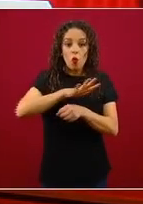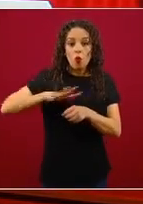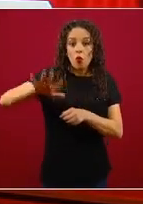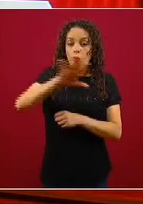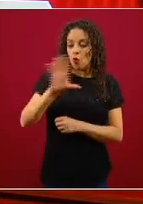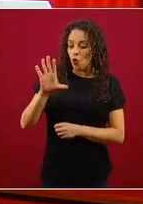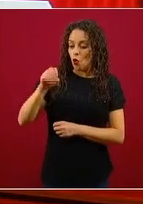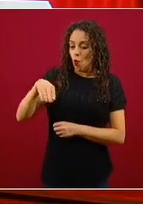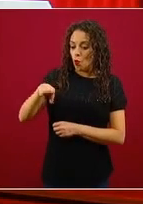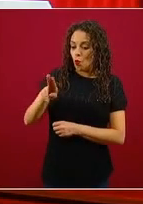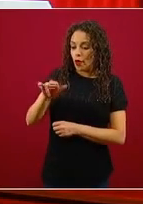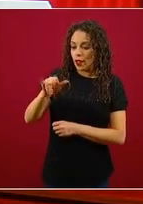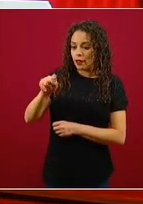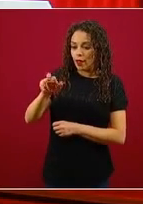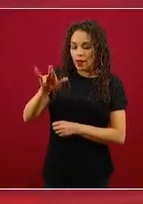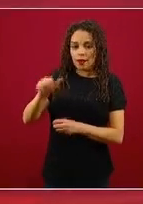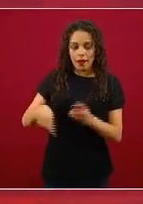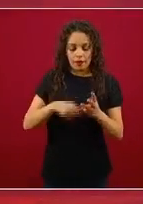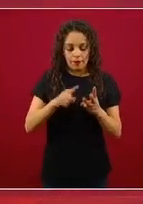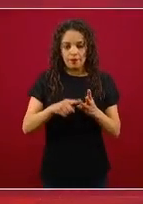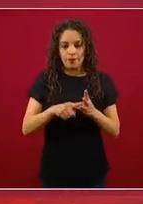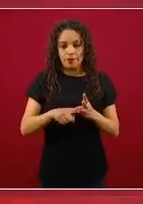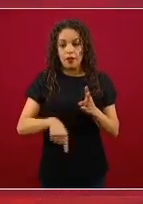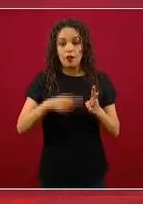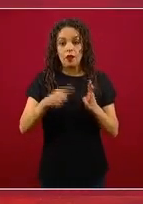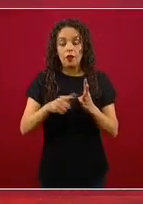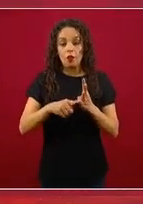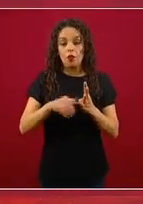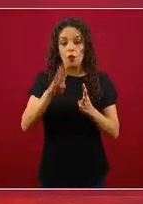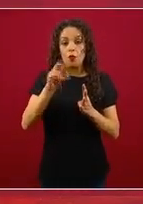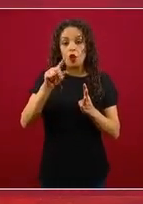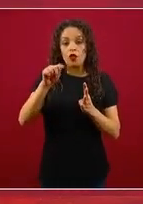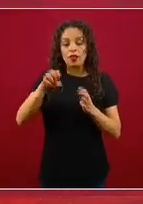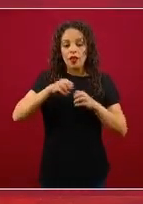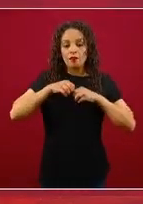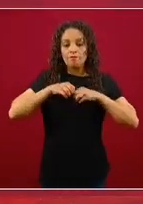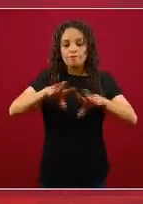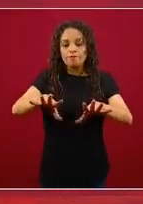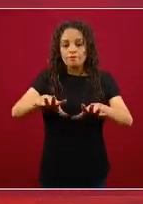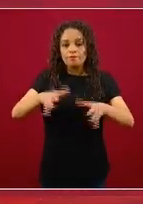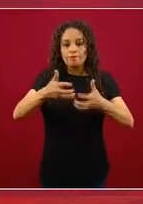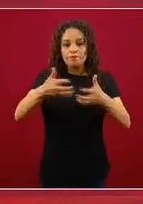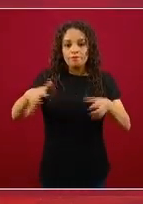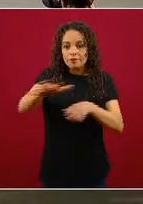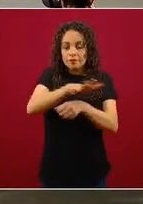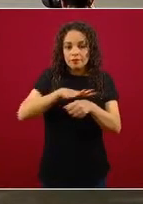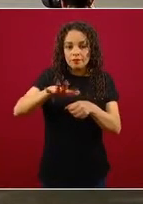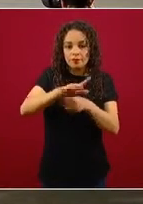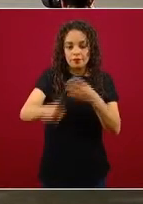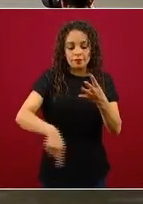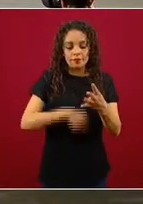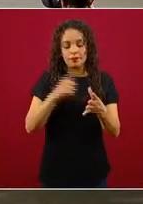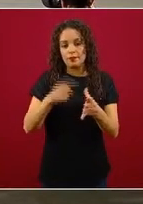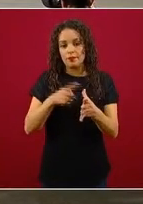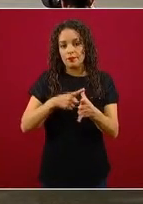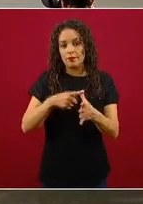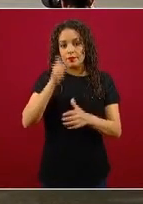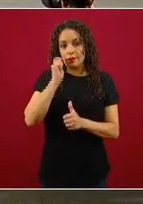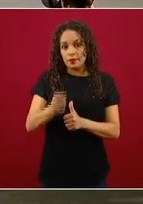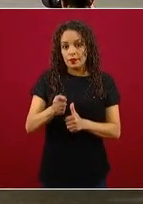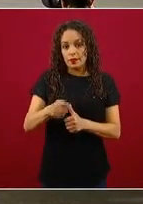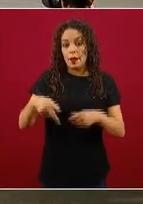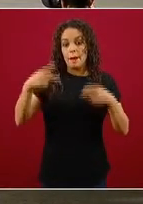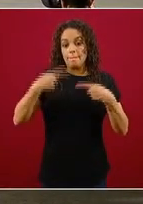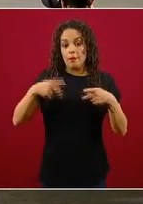de brotes territoriales, están los estudios de brotes en poblaciones reconocibles, como las personas